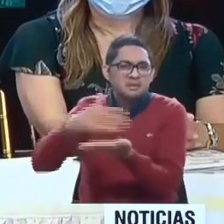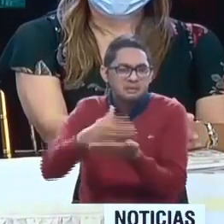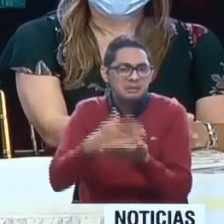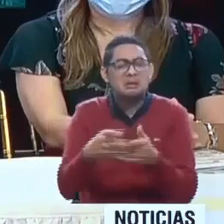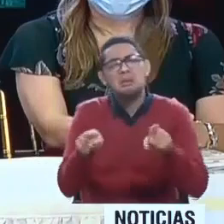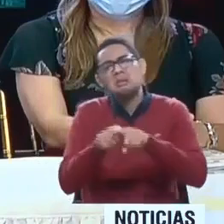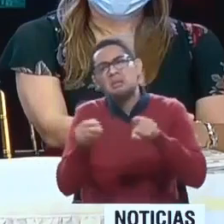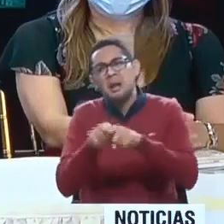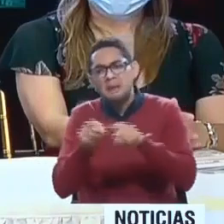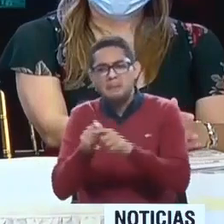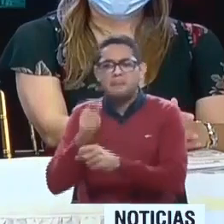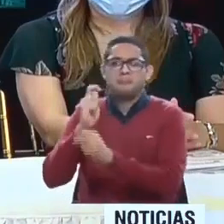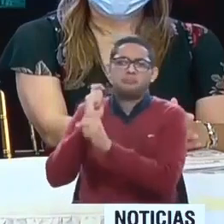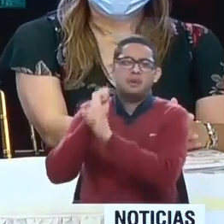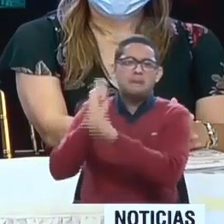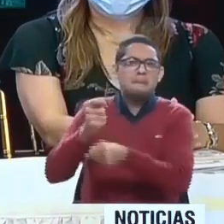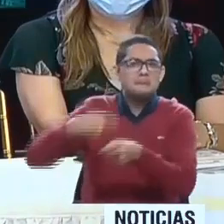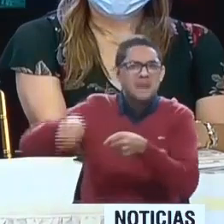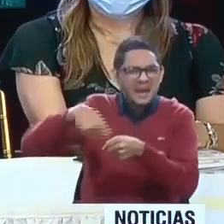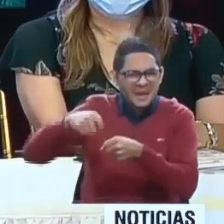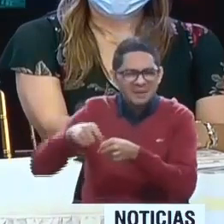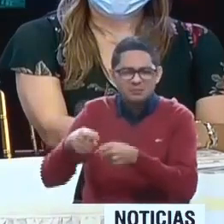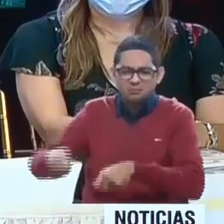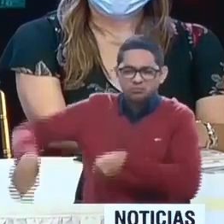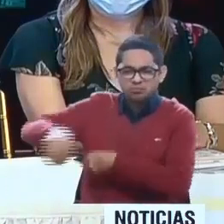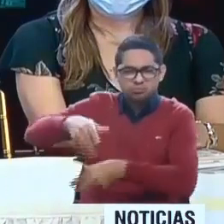pesca industrial y acuicultura.